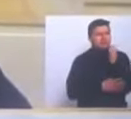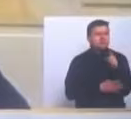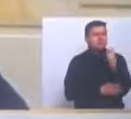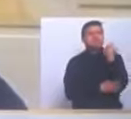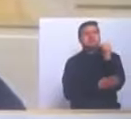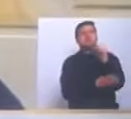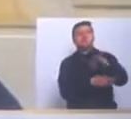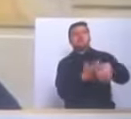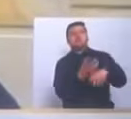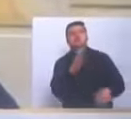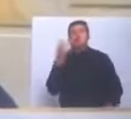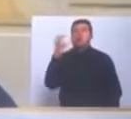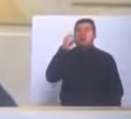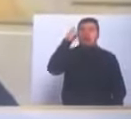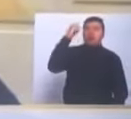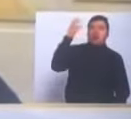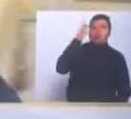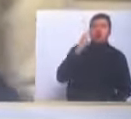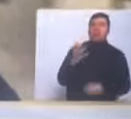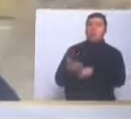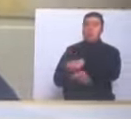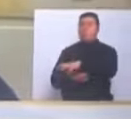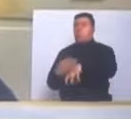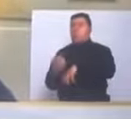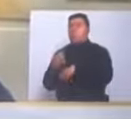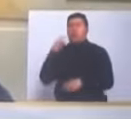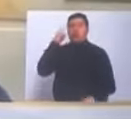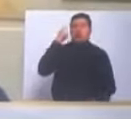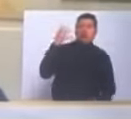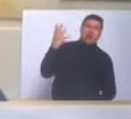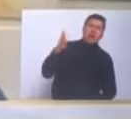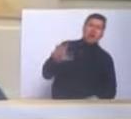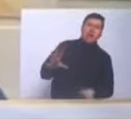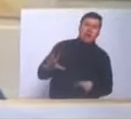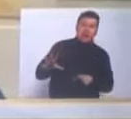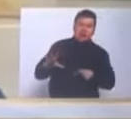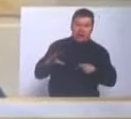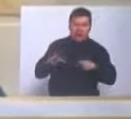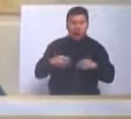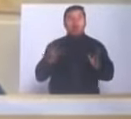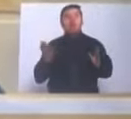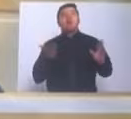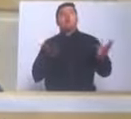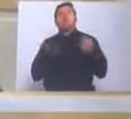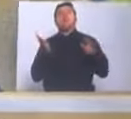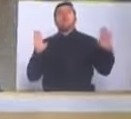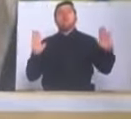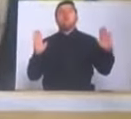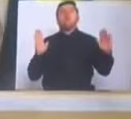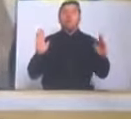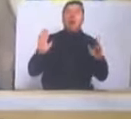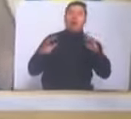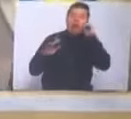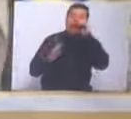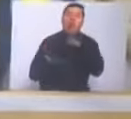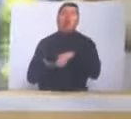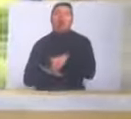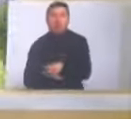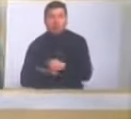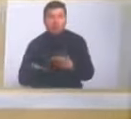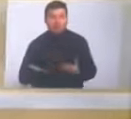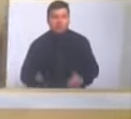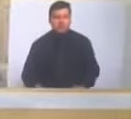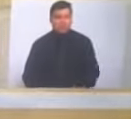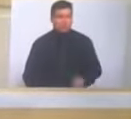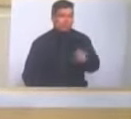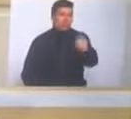para presionar al gobierno nacional a que aceptara sus condiciones. Daira no